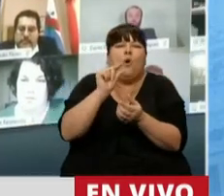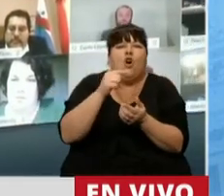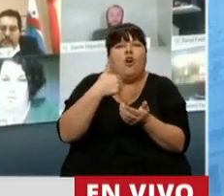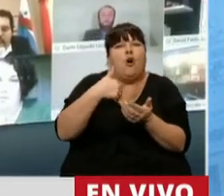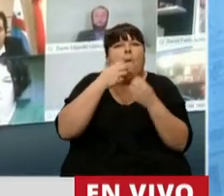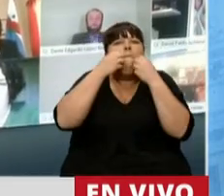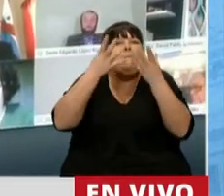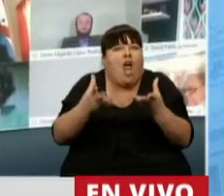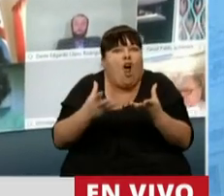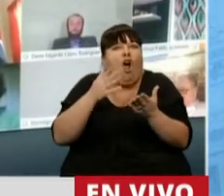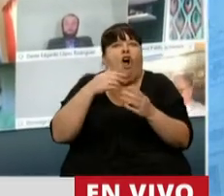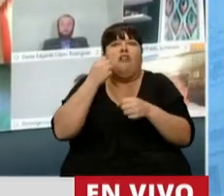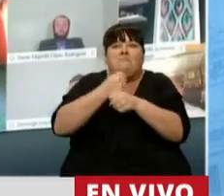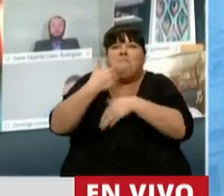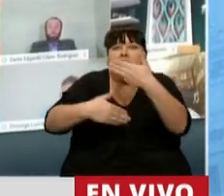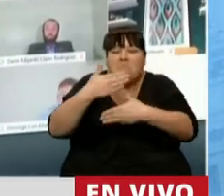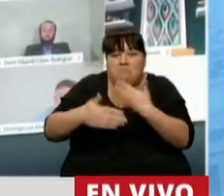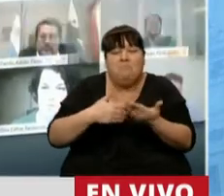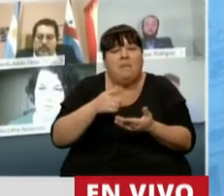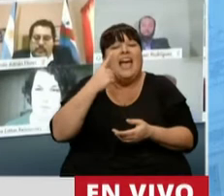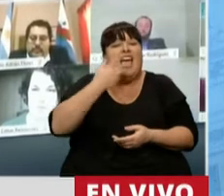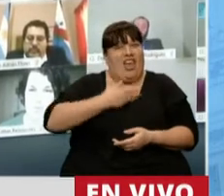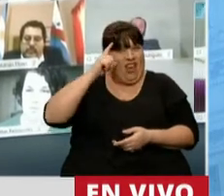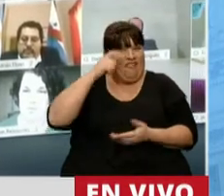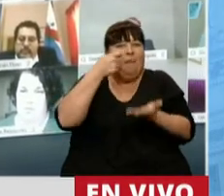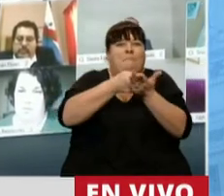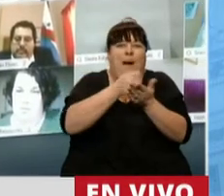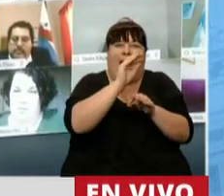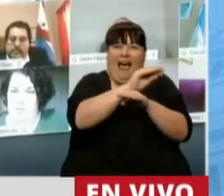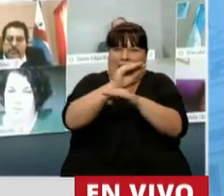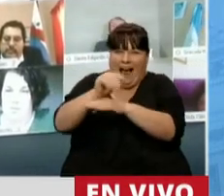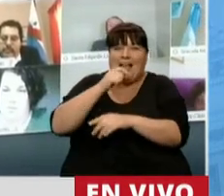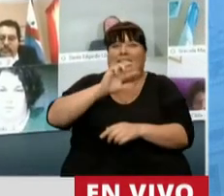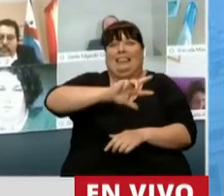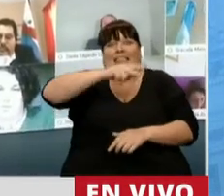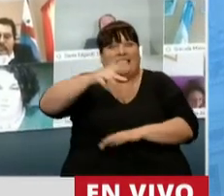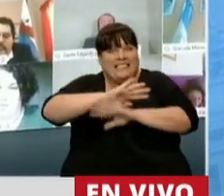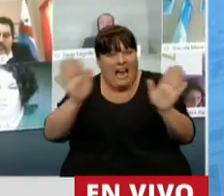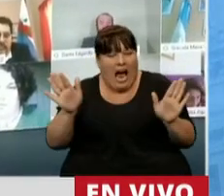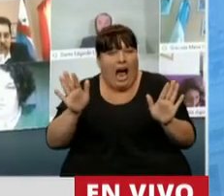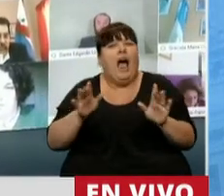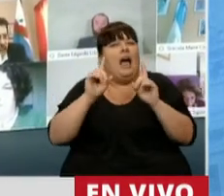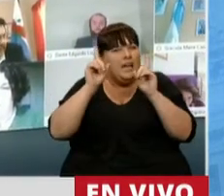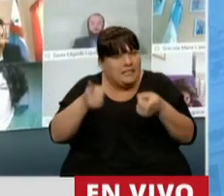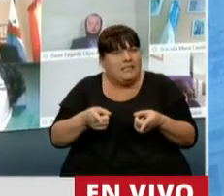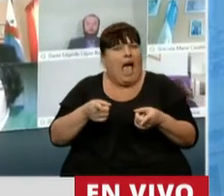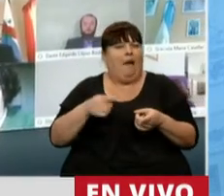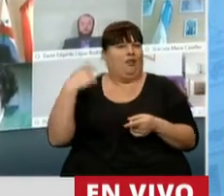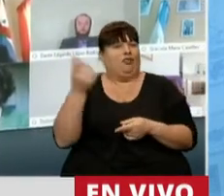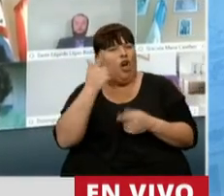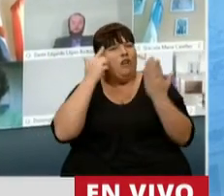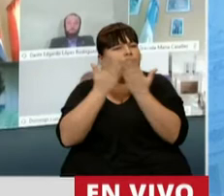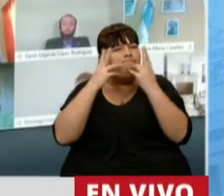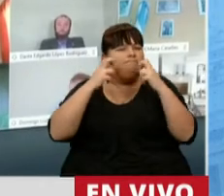signos de recuperación en su facturación. Los IFE, después de la tercera edición, también están siendo motivo de